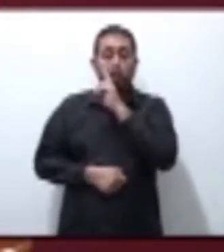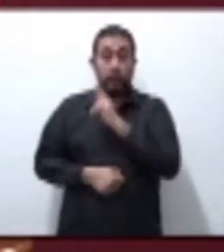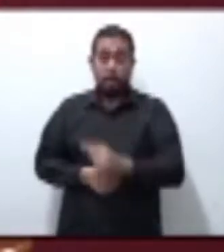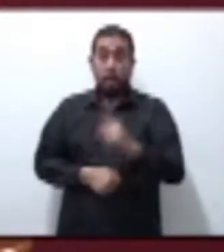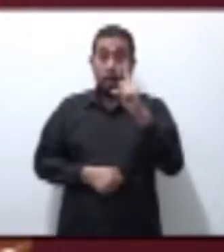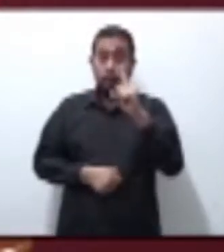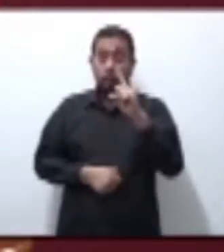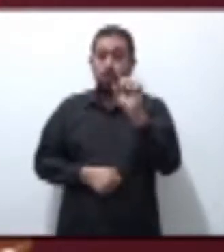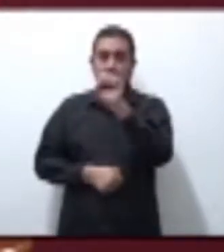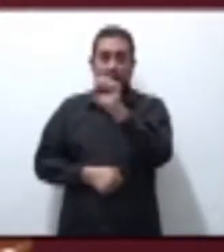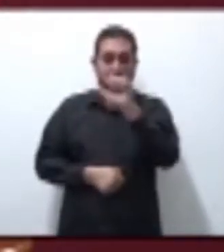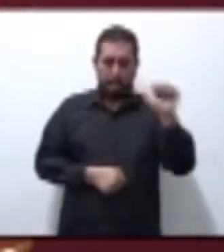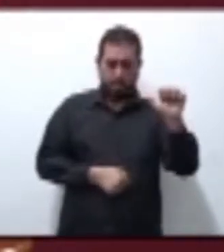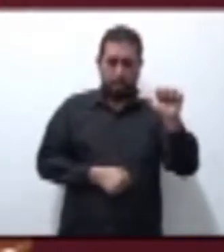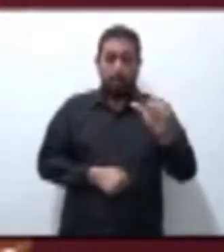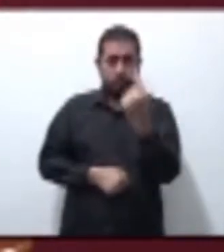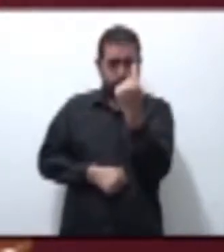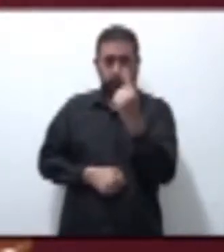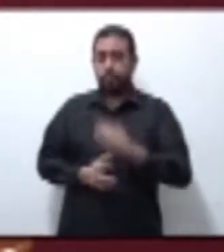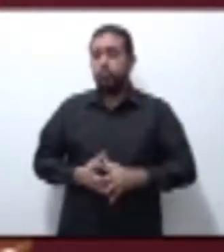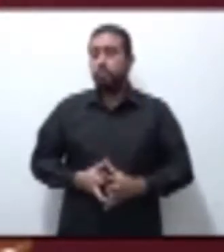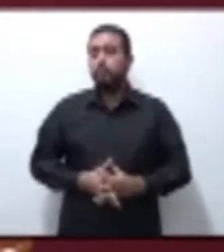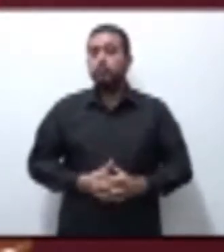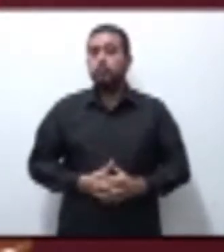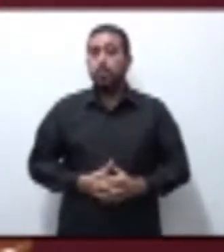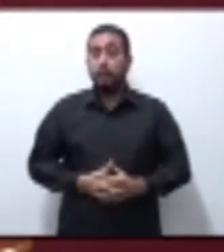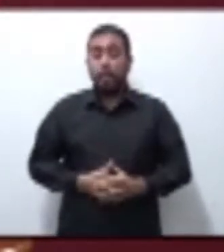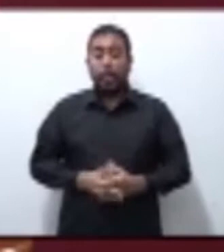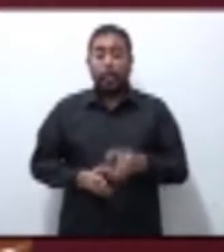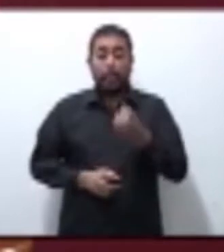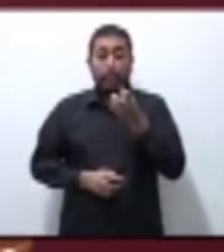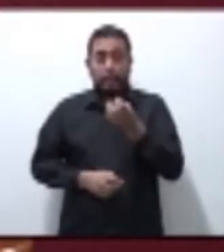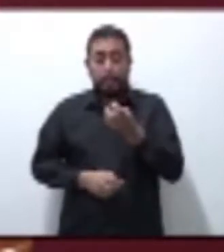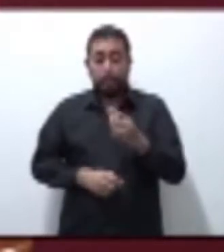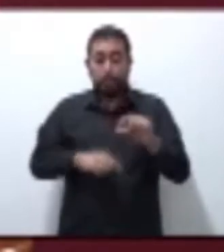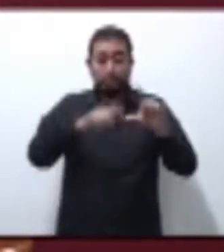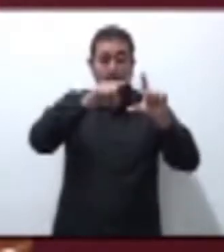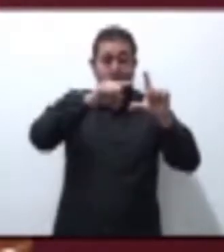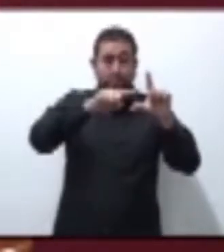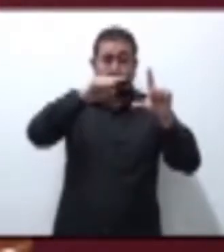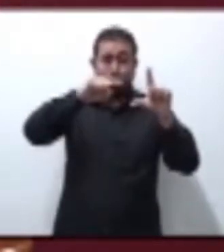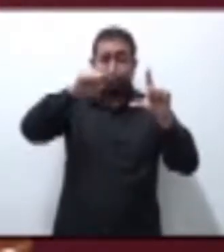Alvarado. La tendencia es alta.